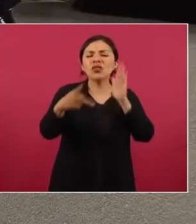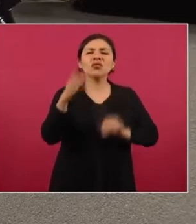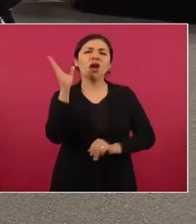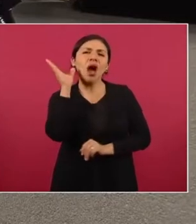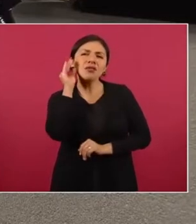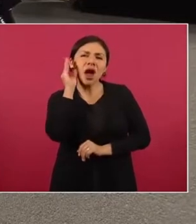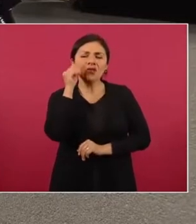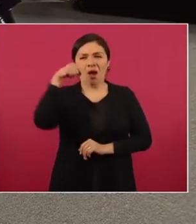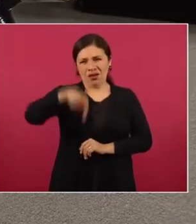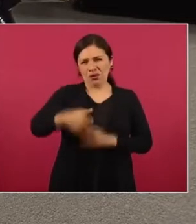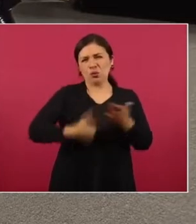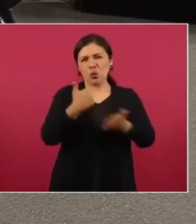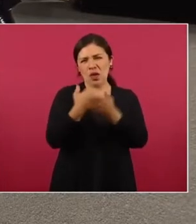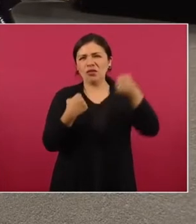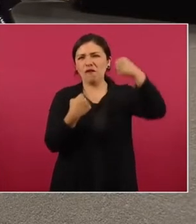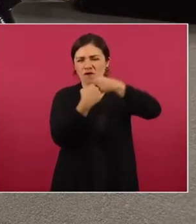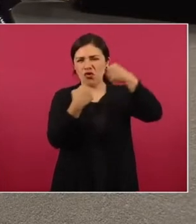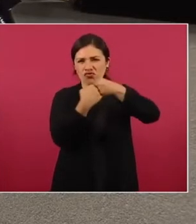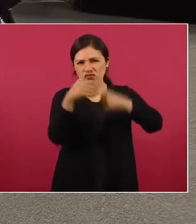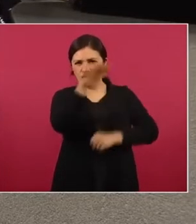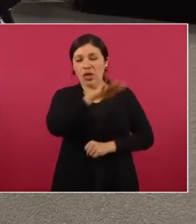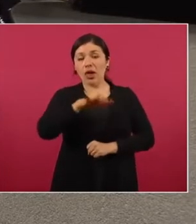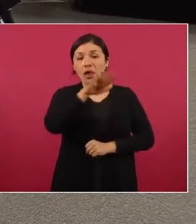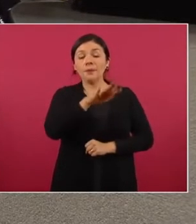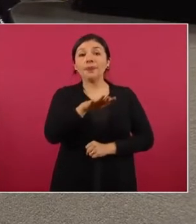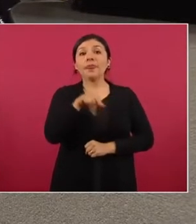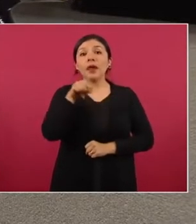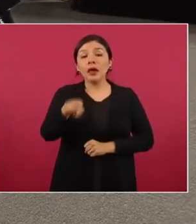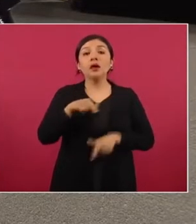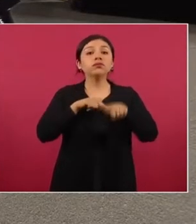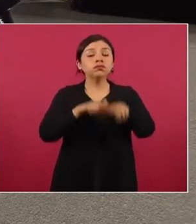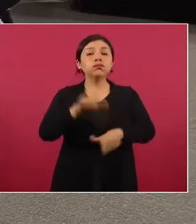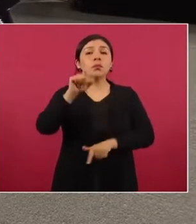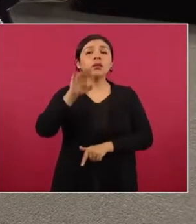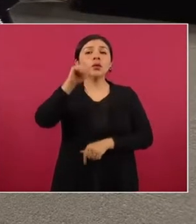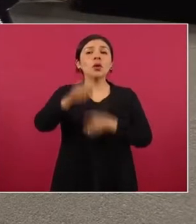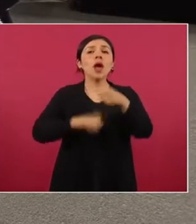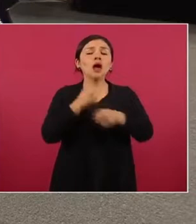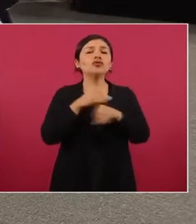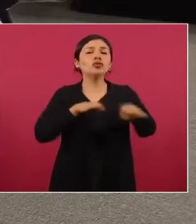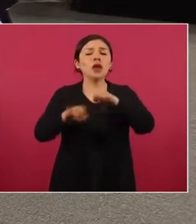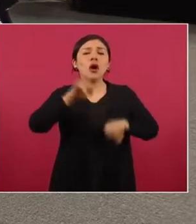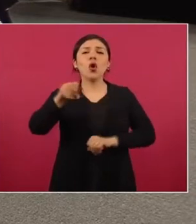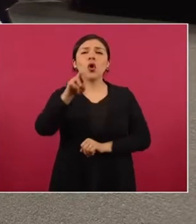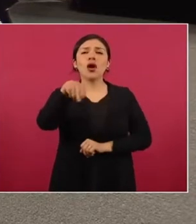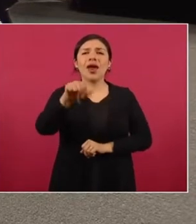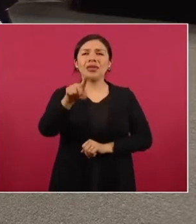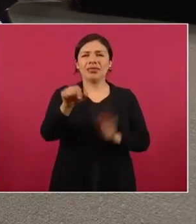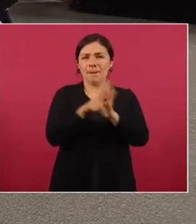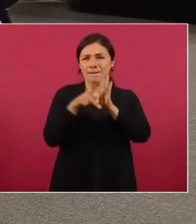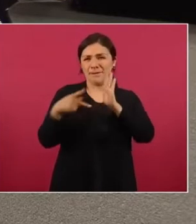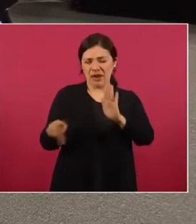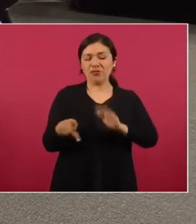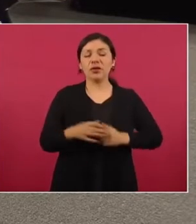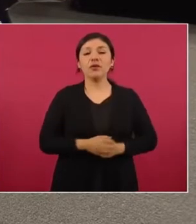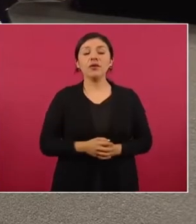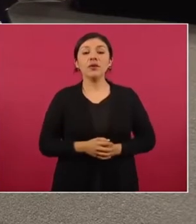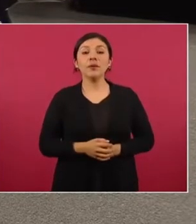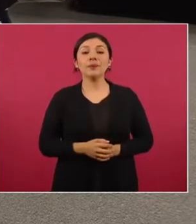en esta ciudad fronteriza y ha sido durante 29 años corresponsal de la jornada. En ese sentido,